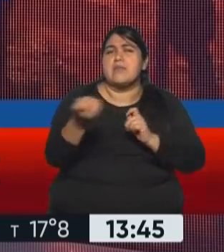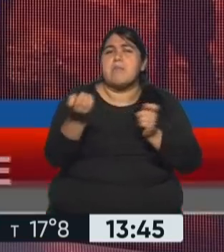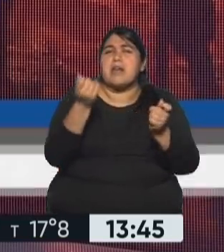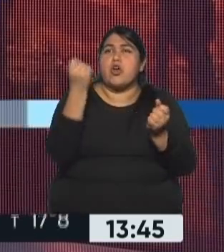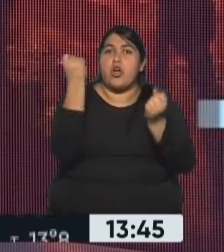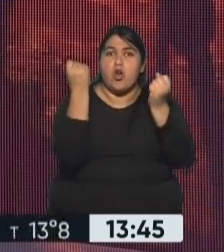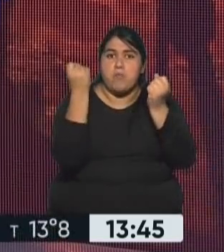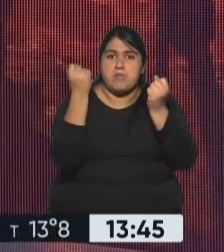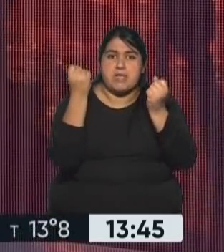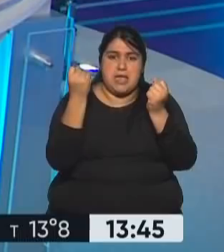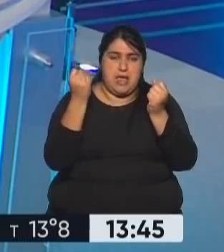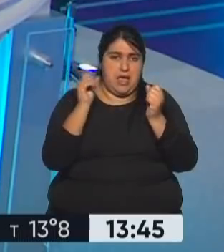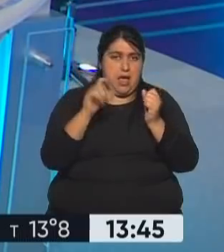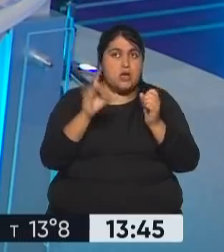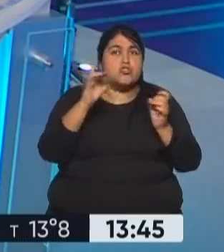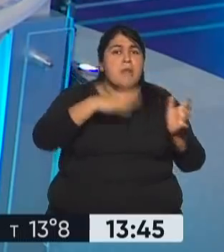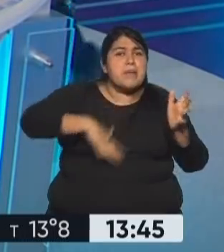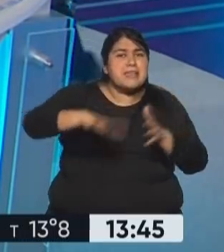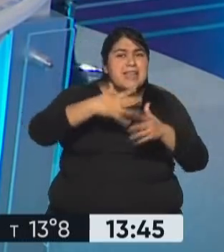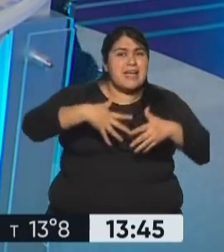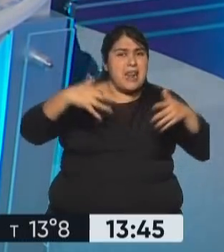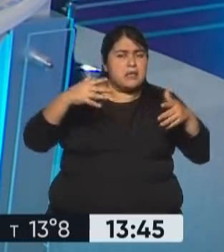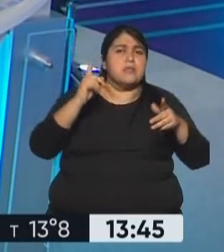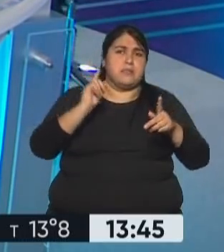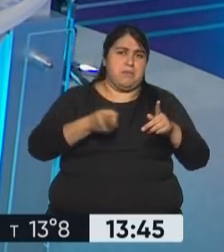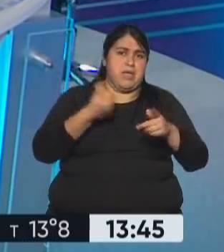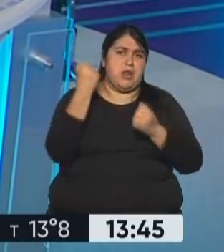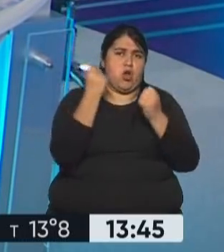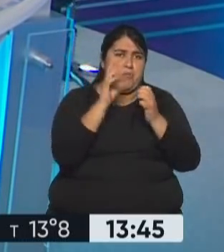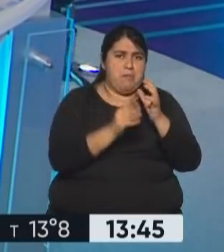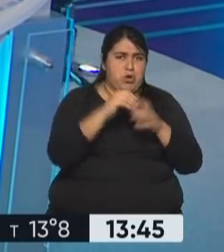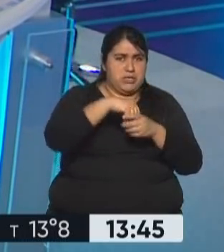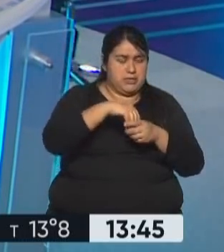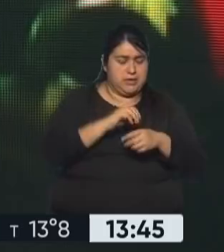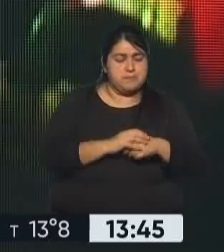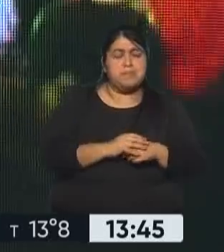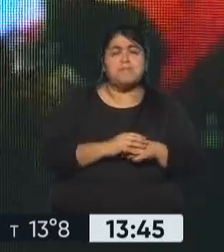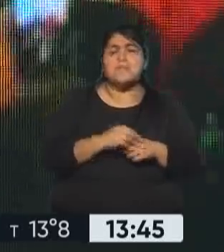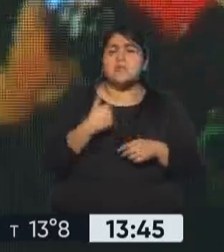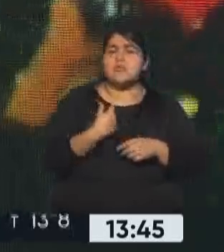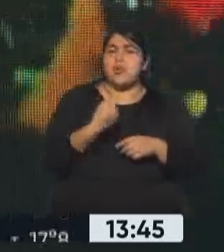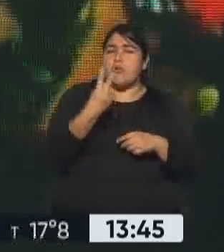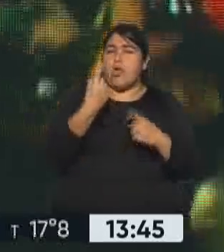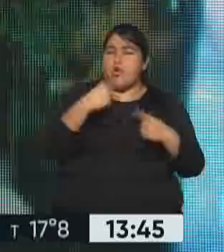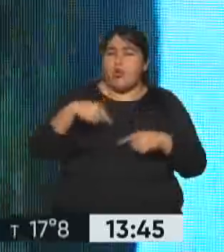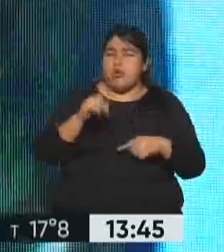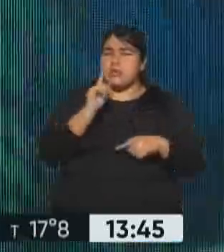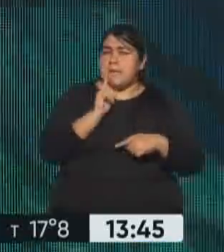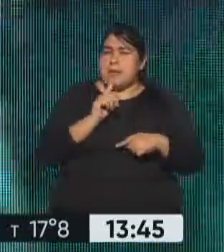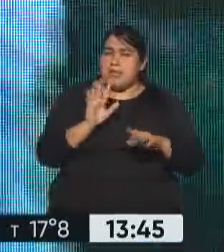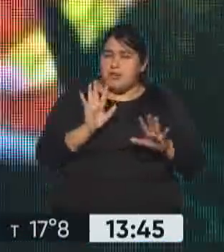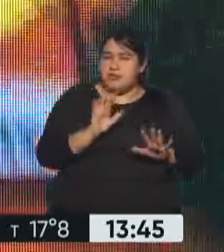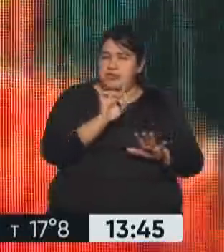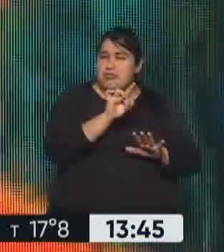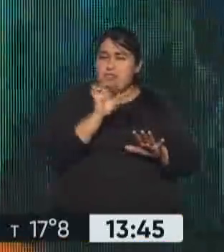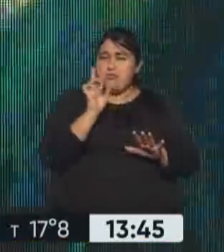económico con la estabilidad, no solo macroeconómica, sino política. Política, es que eso veo yo, porque yo veo dos escenarios riesgosos para Castillo. Uno es